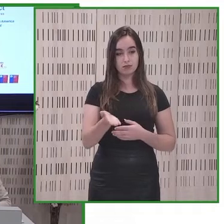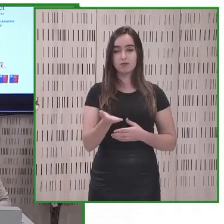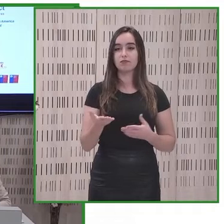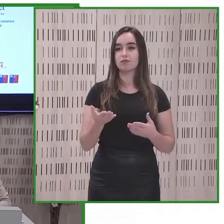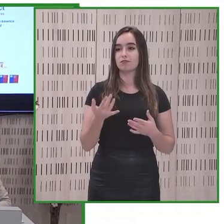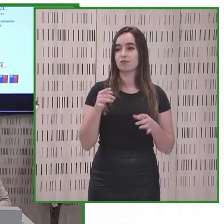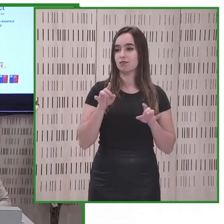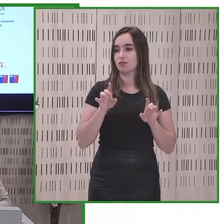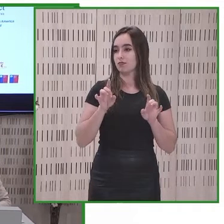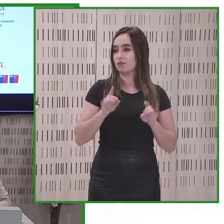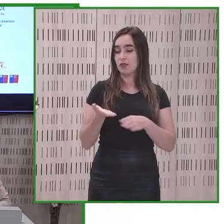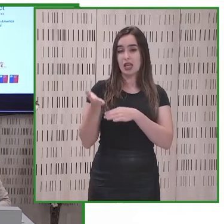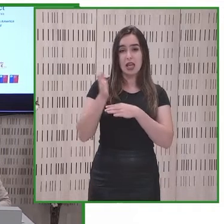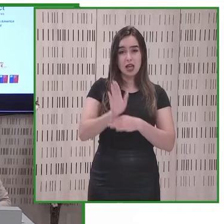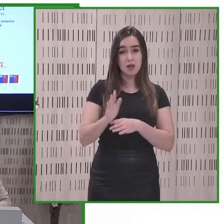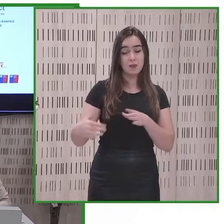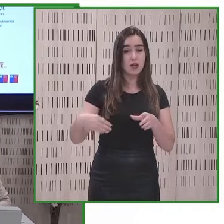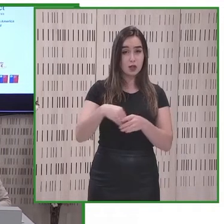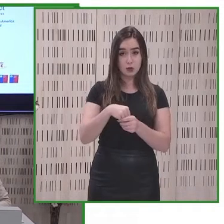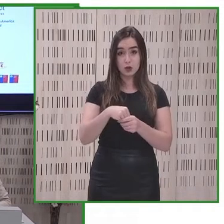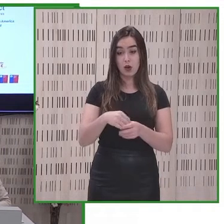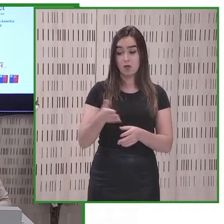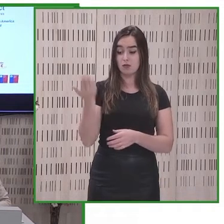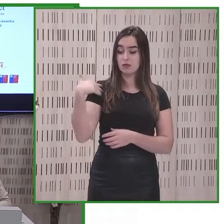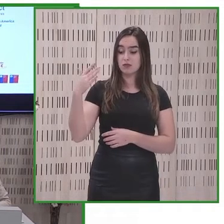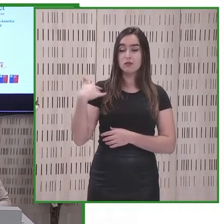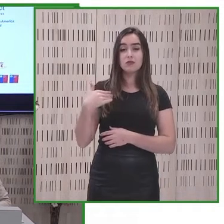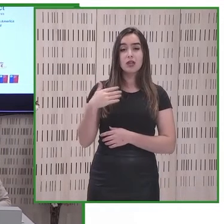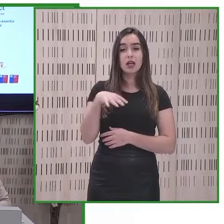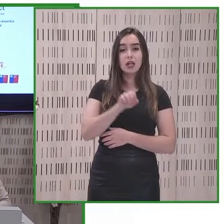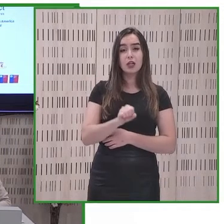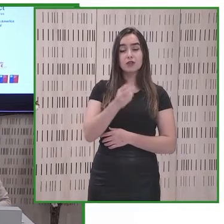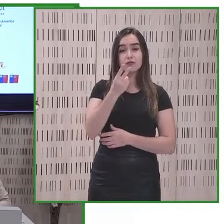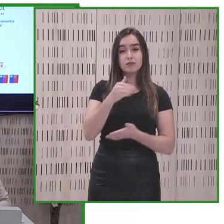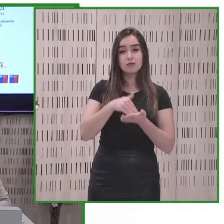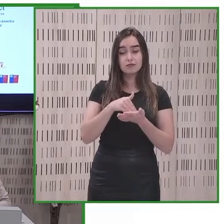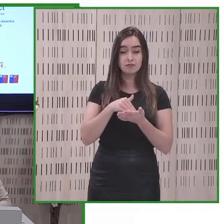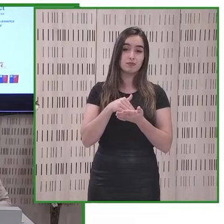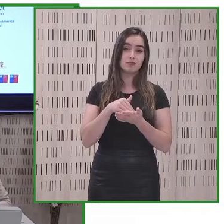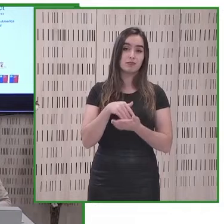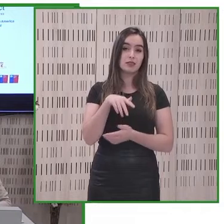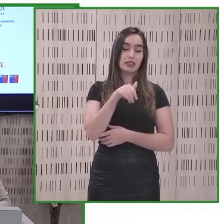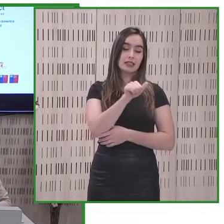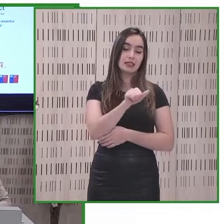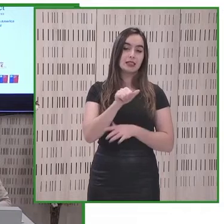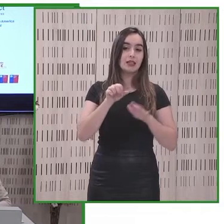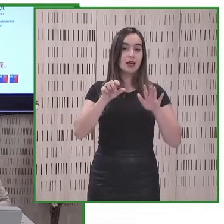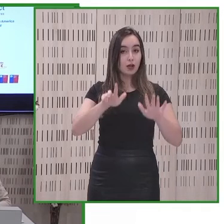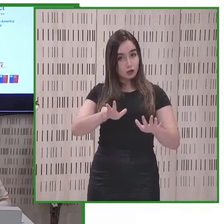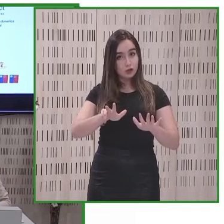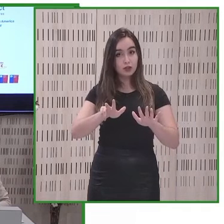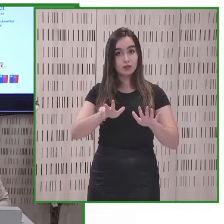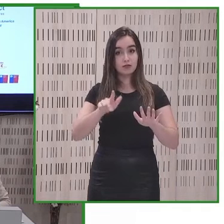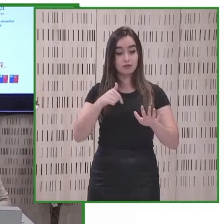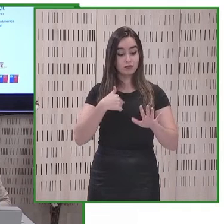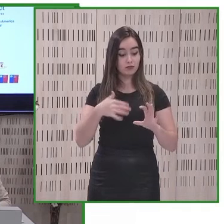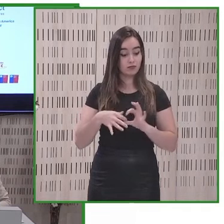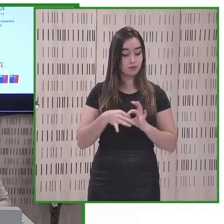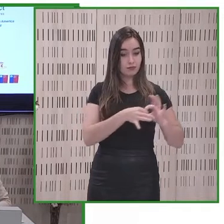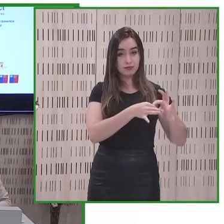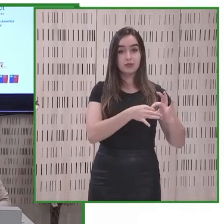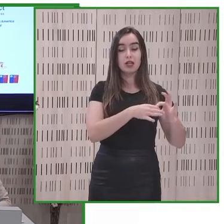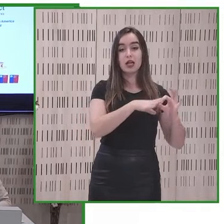inclusión desde el año 2018 desde que fundación descubre me se encuentra trabajando de la mano con siro project